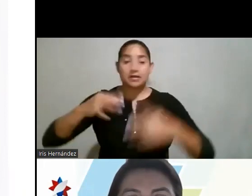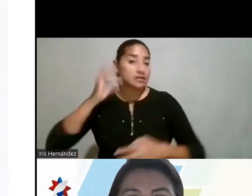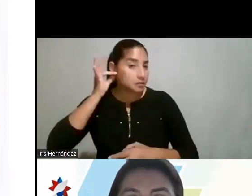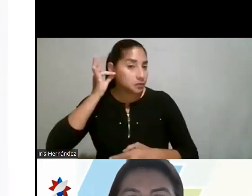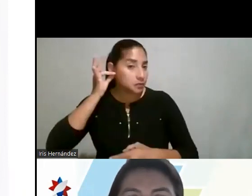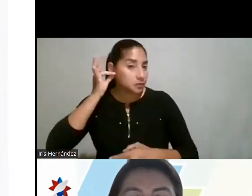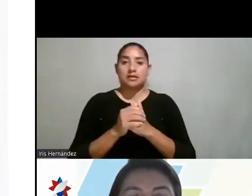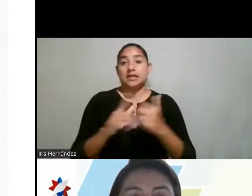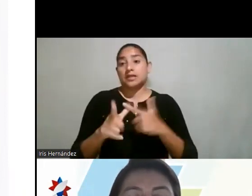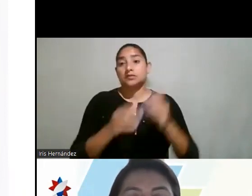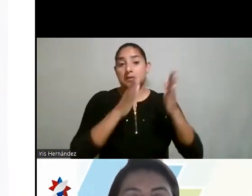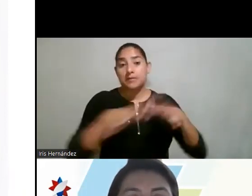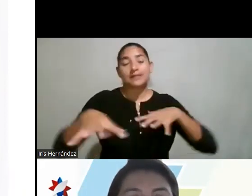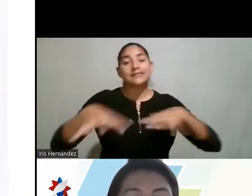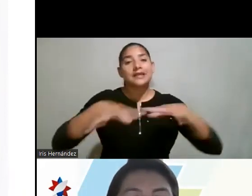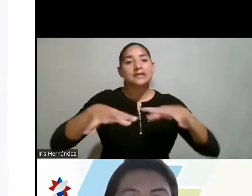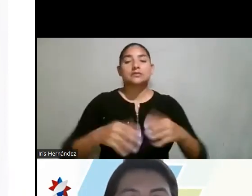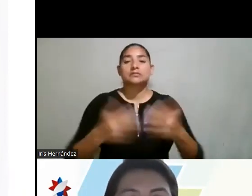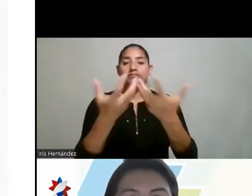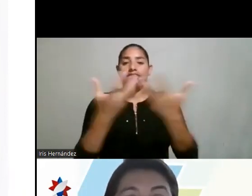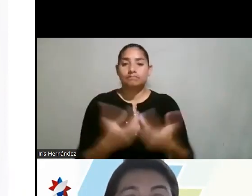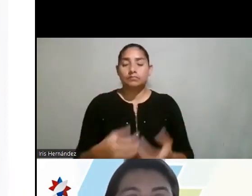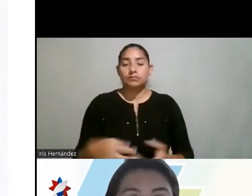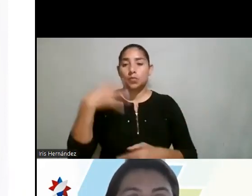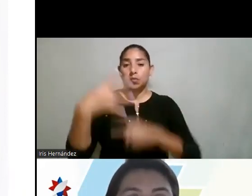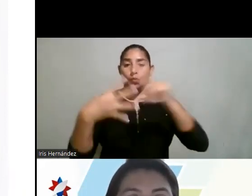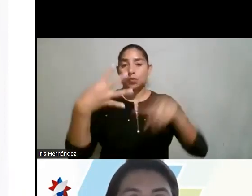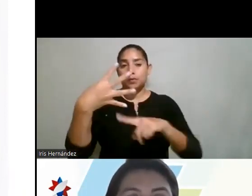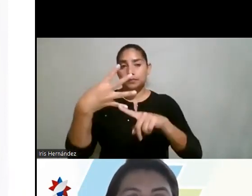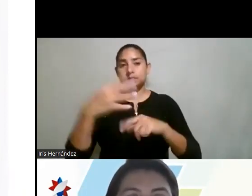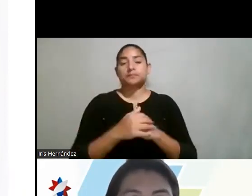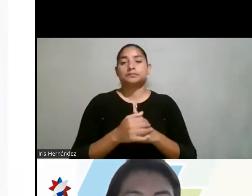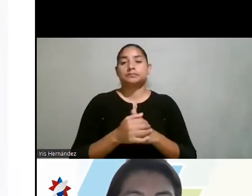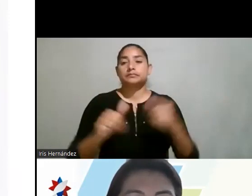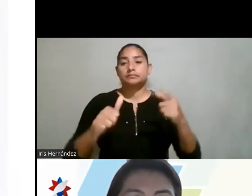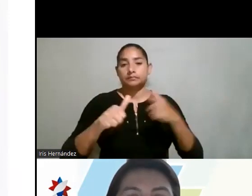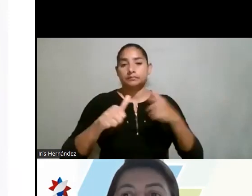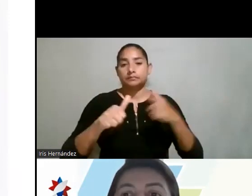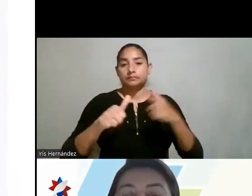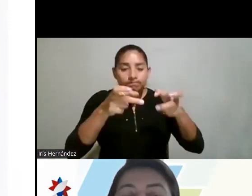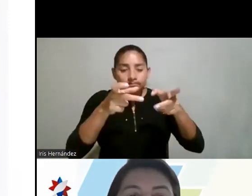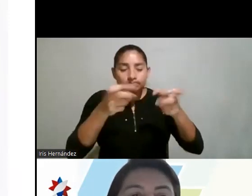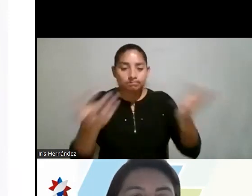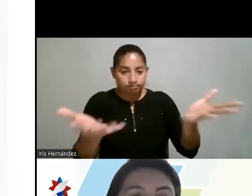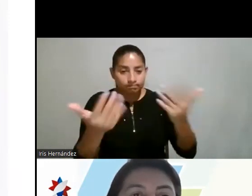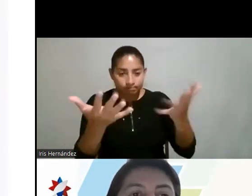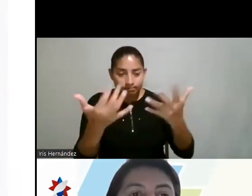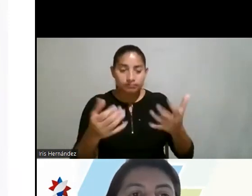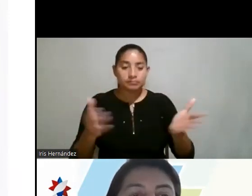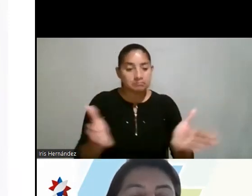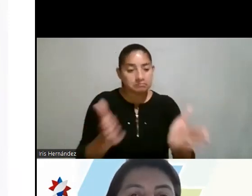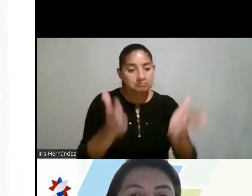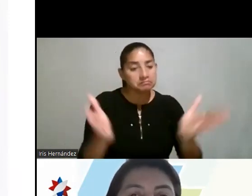Así, el plan de acción se divide en cuatro aspectos, uno que es atracción de las mujeres para fomentar